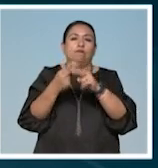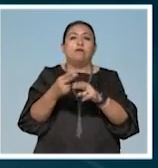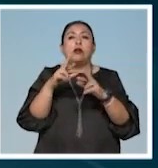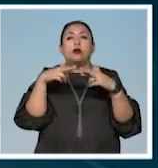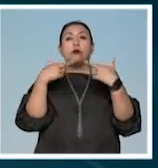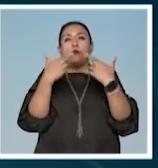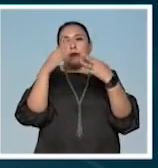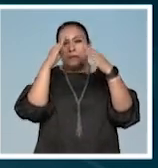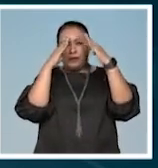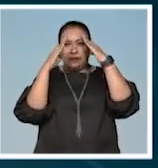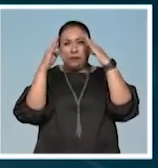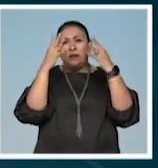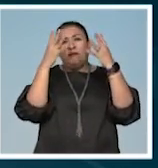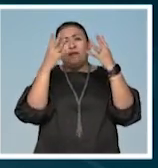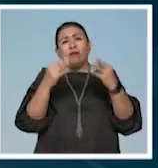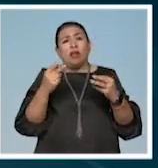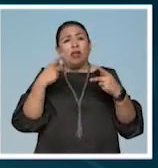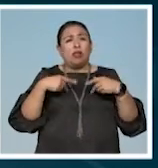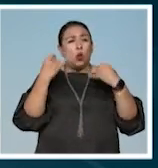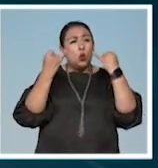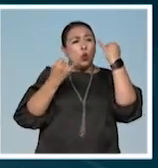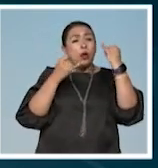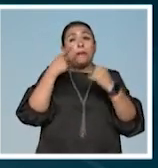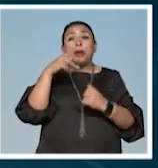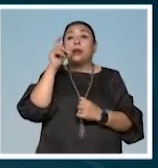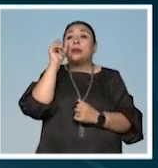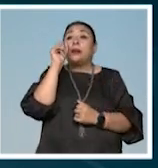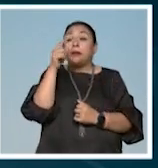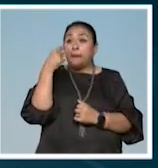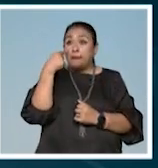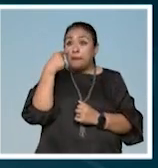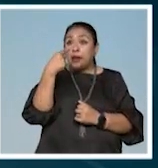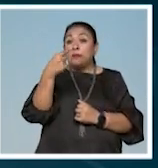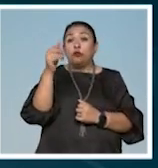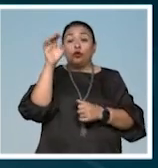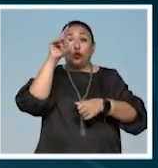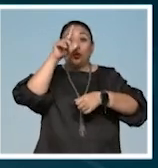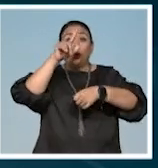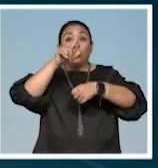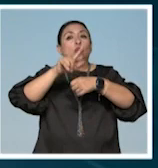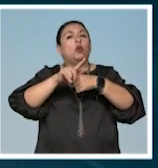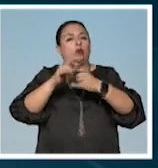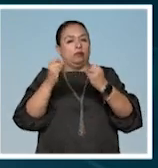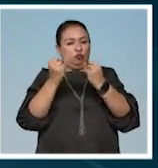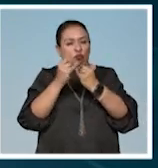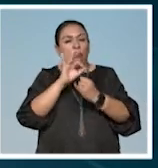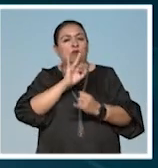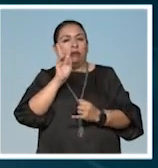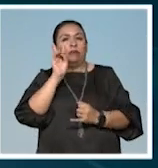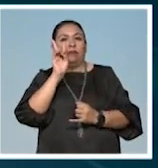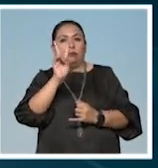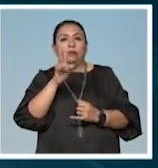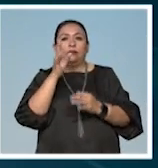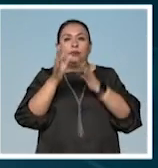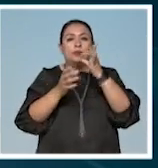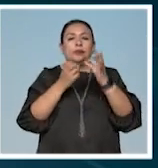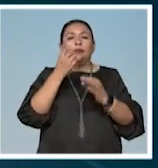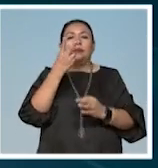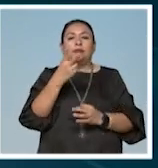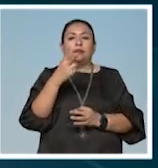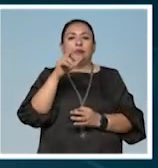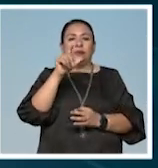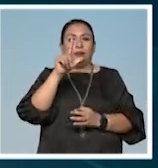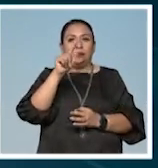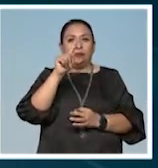reunido el pensamiento de cientos de creadores, pero sobre todo ha demostrado que la cultura también se ve. Noticias 22,